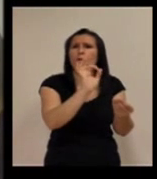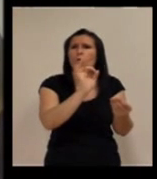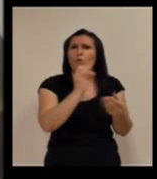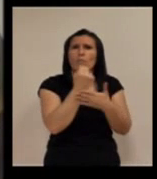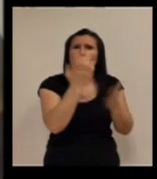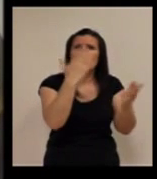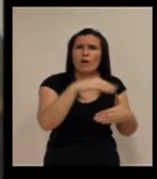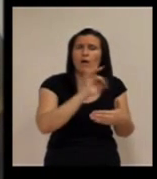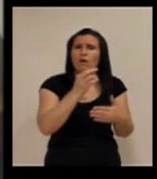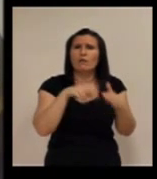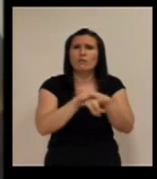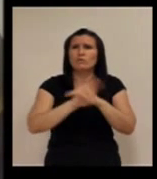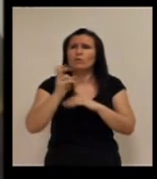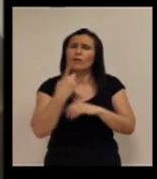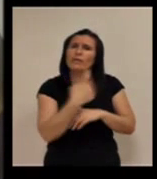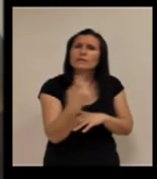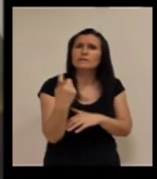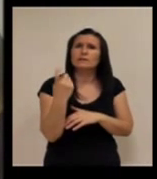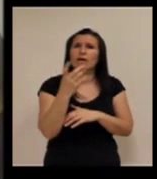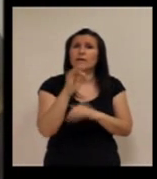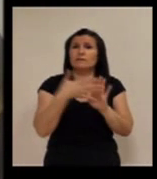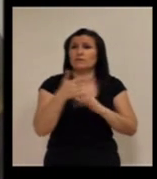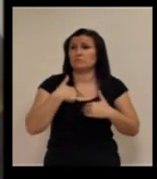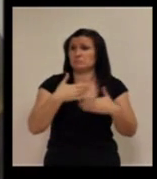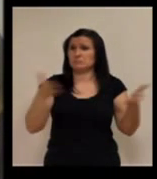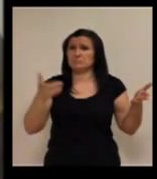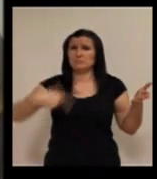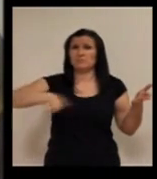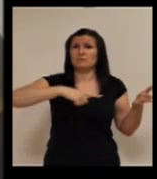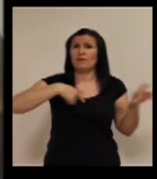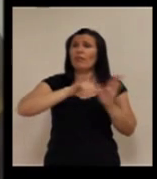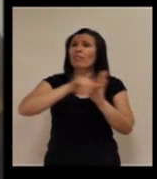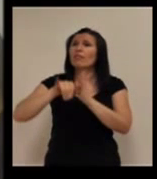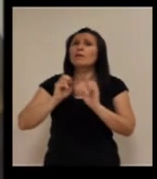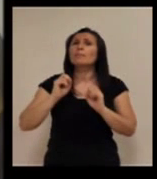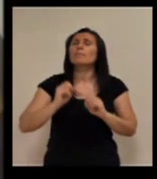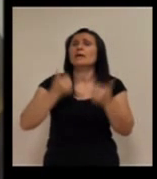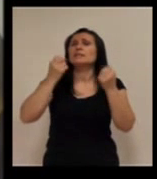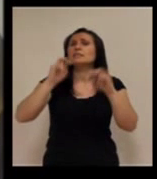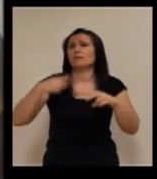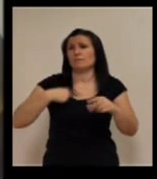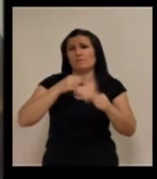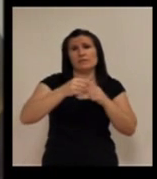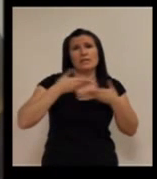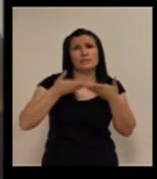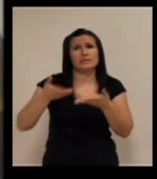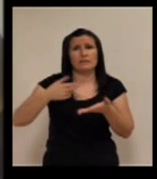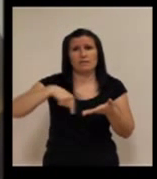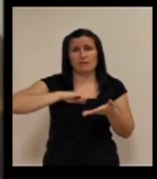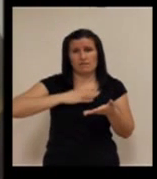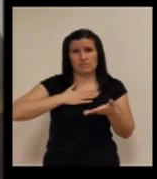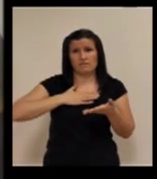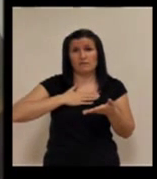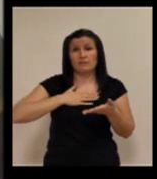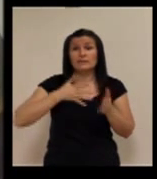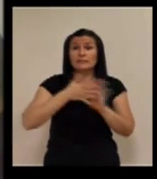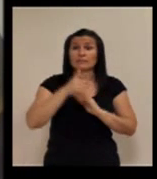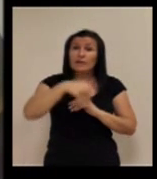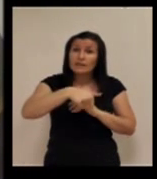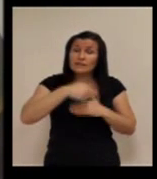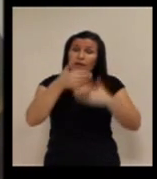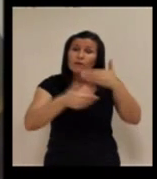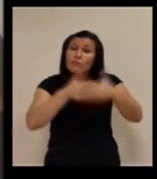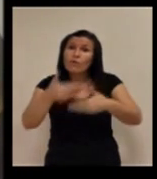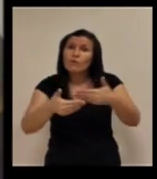si necesitan otro recurso o no lo necesitan. La puerta abierta y más cercana a ellos al final es la teleasistencia. Entonces la teleasistencia requiere